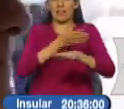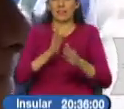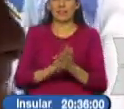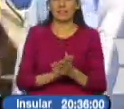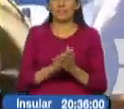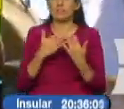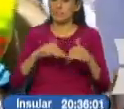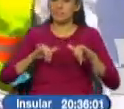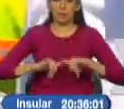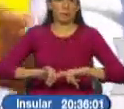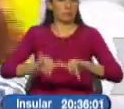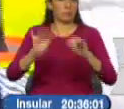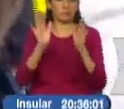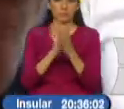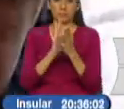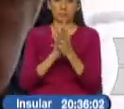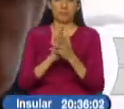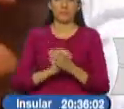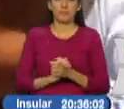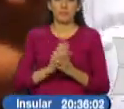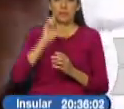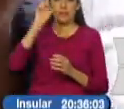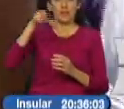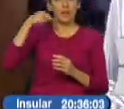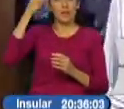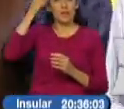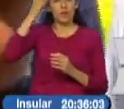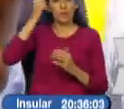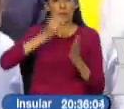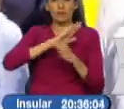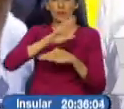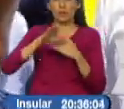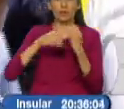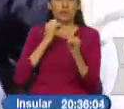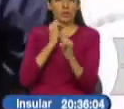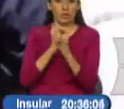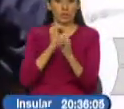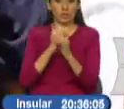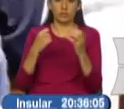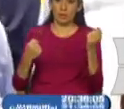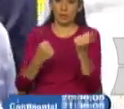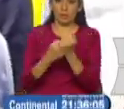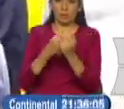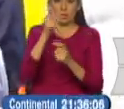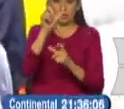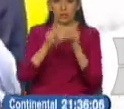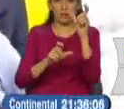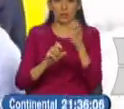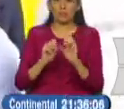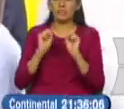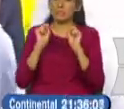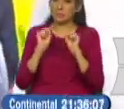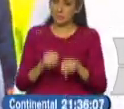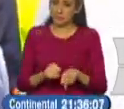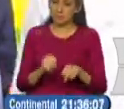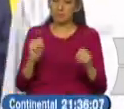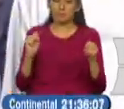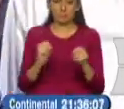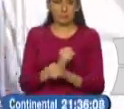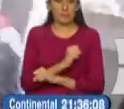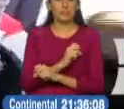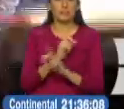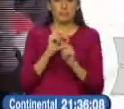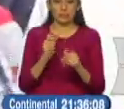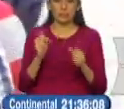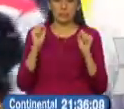vamos a salir adelante. Presidente, está aquí el gobierno con todas las instituciones apoyando a estas personas. En lo posible, primero es que vayan